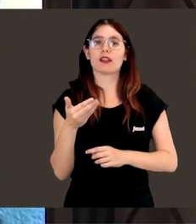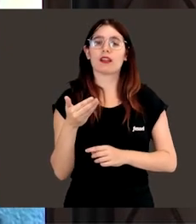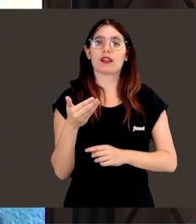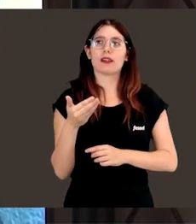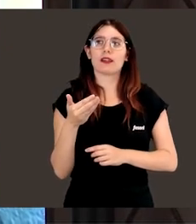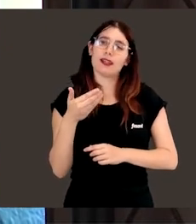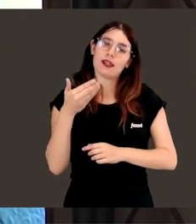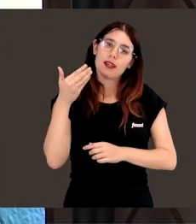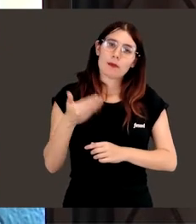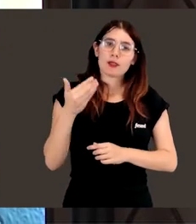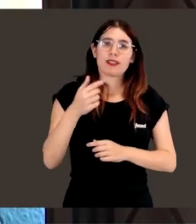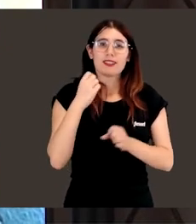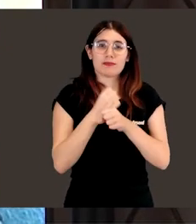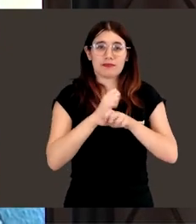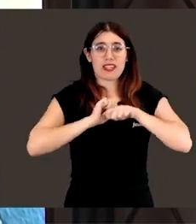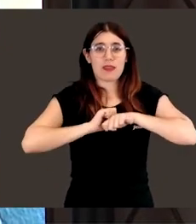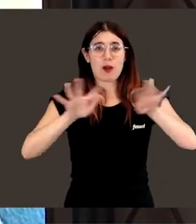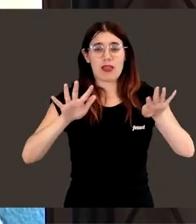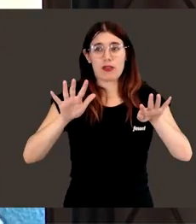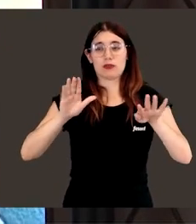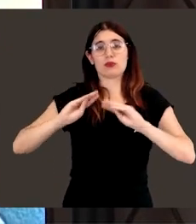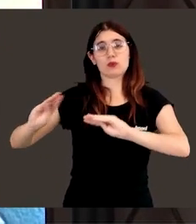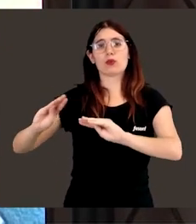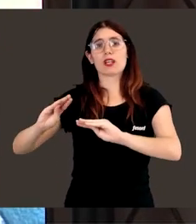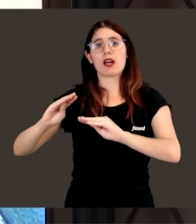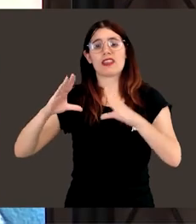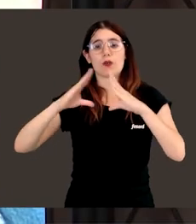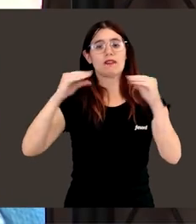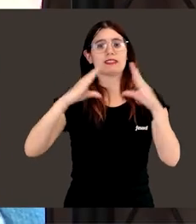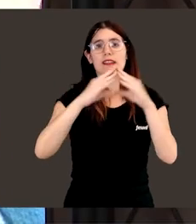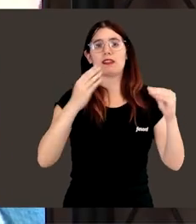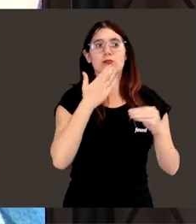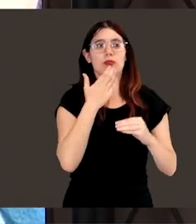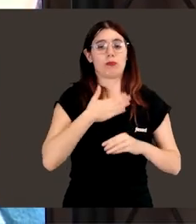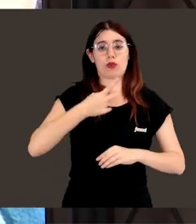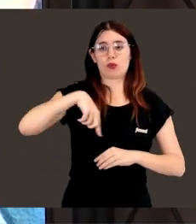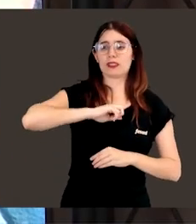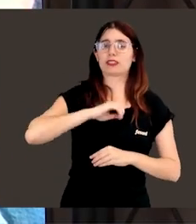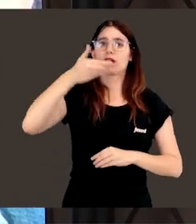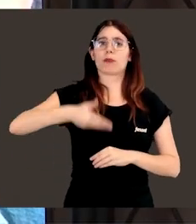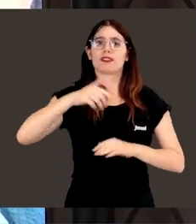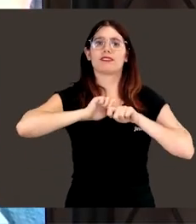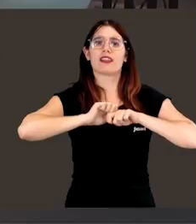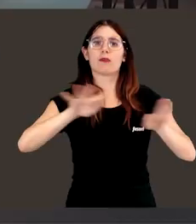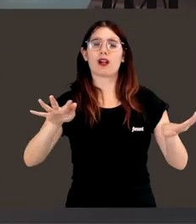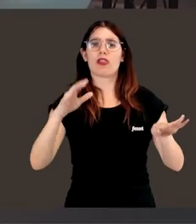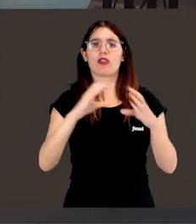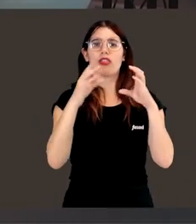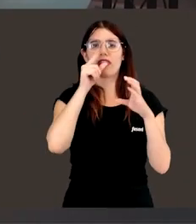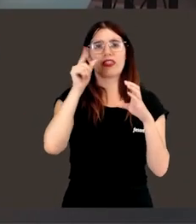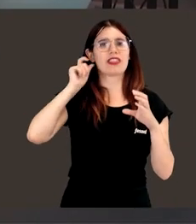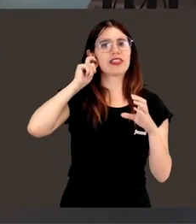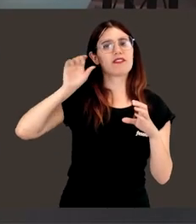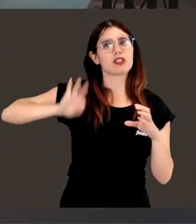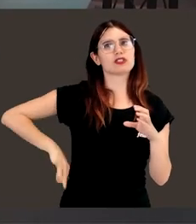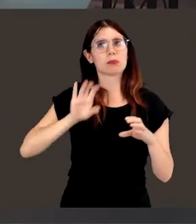esa labor de divulgación de Laura Lechuga, de universidades como la nuestra, de científicos y científicas de este país.